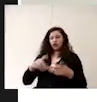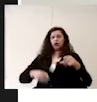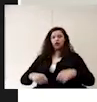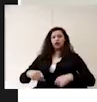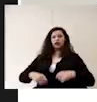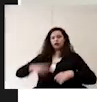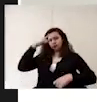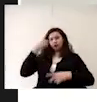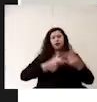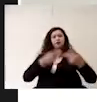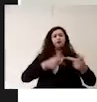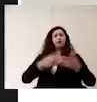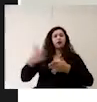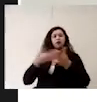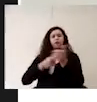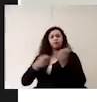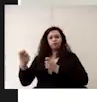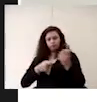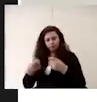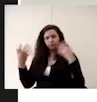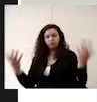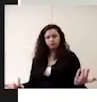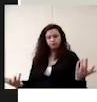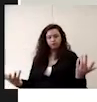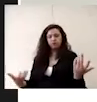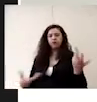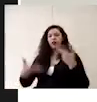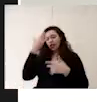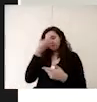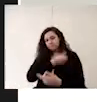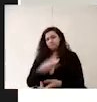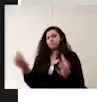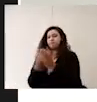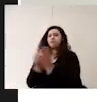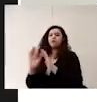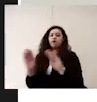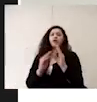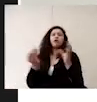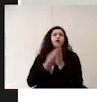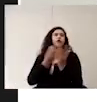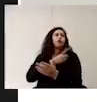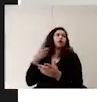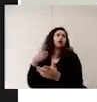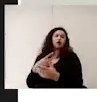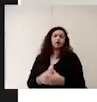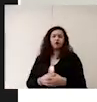preparación y manejo de alimentos deben estar capacitados con este curso en caso de que el